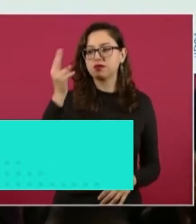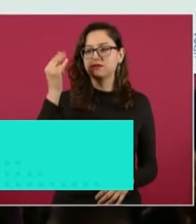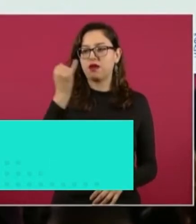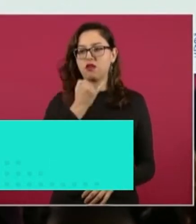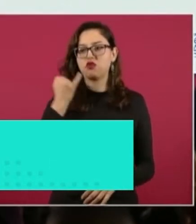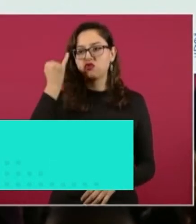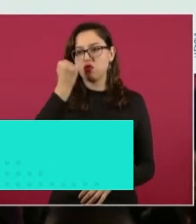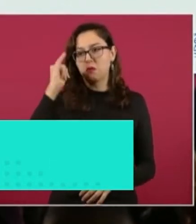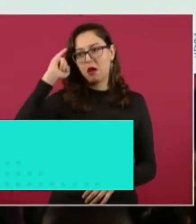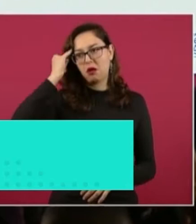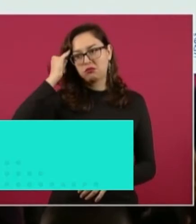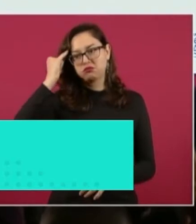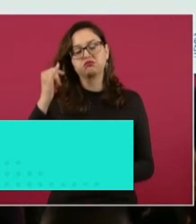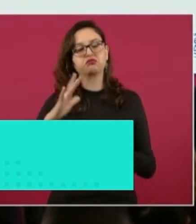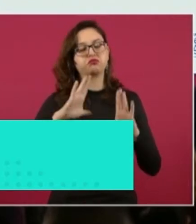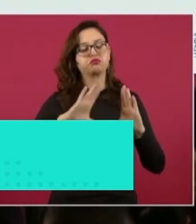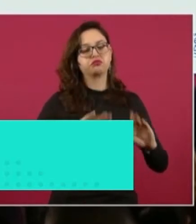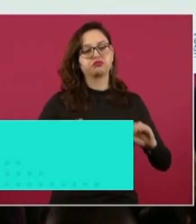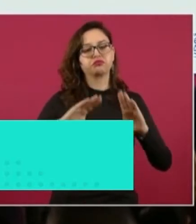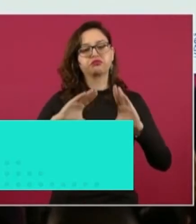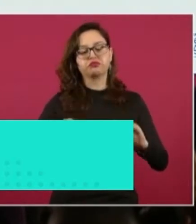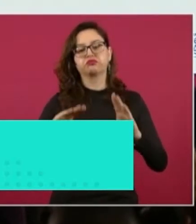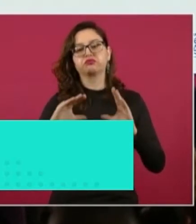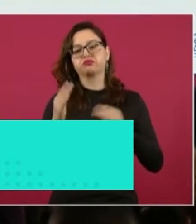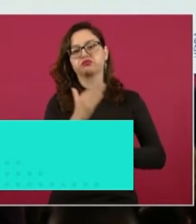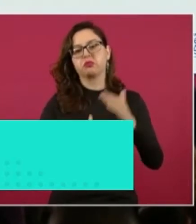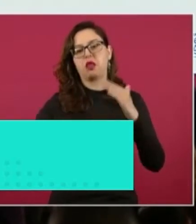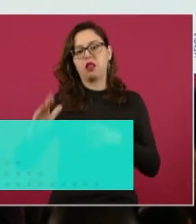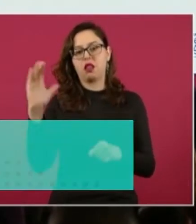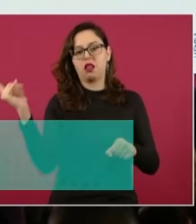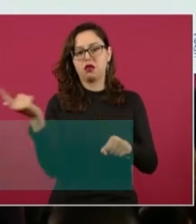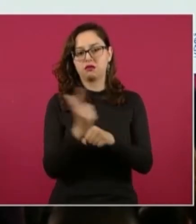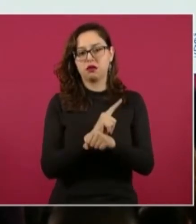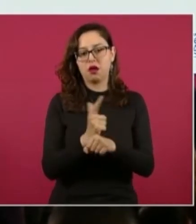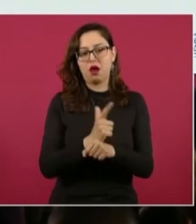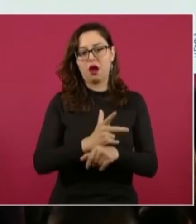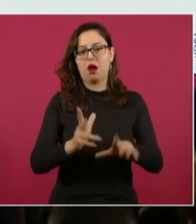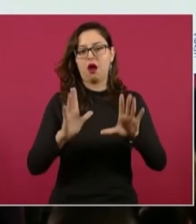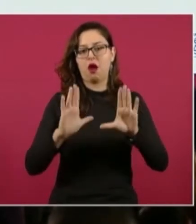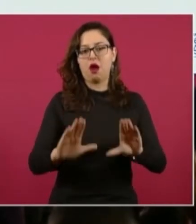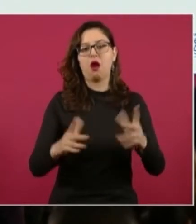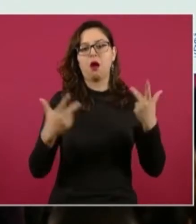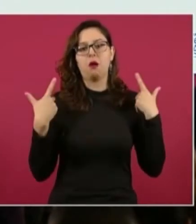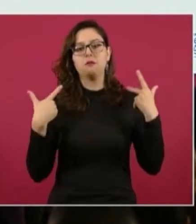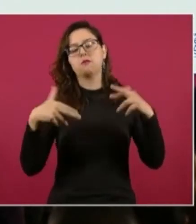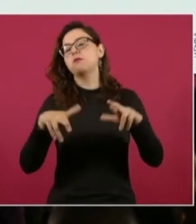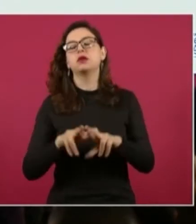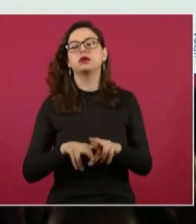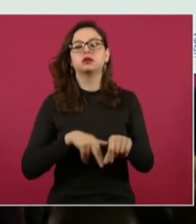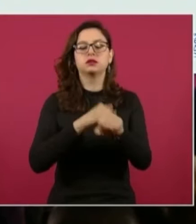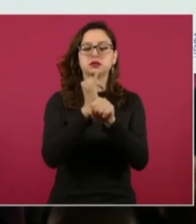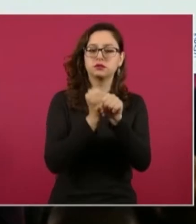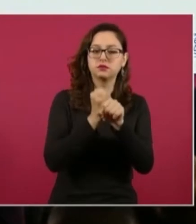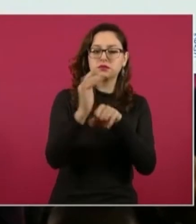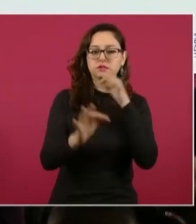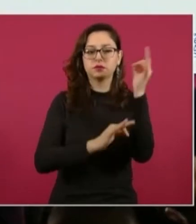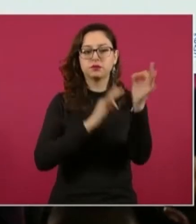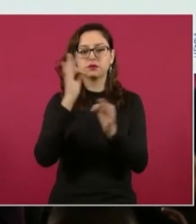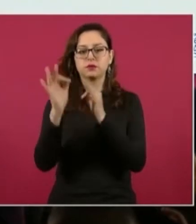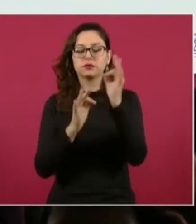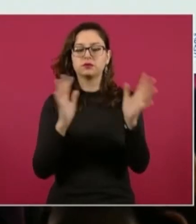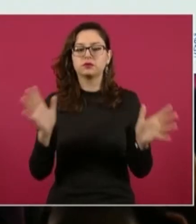superior sobre las lenguas indígenas de México mediante la docencia, investigación, promoción, difusión y